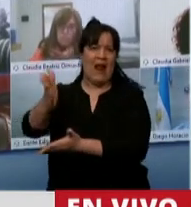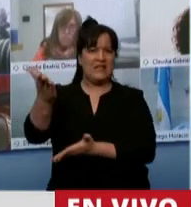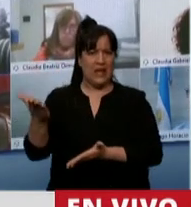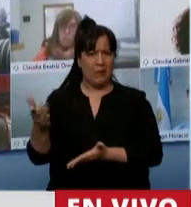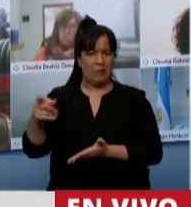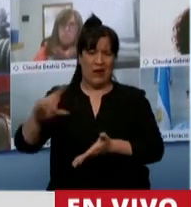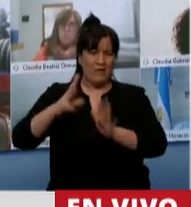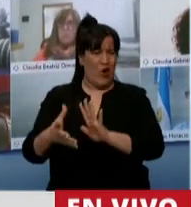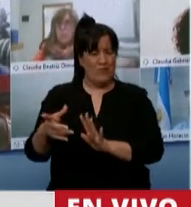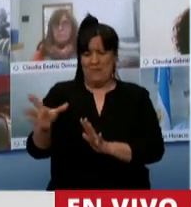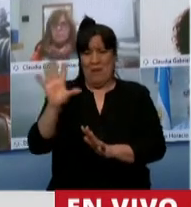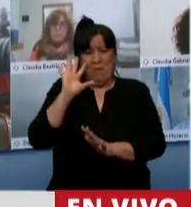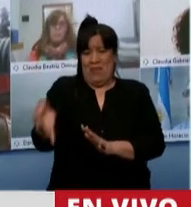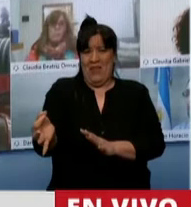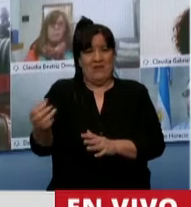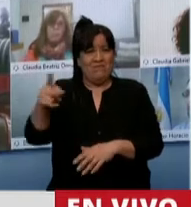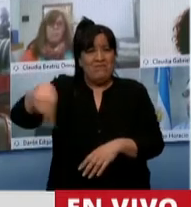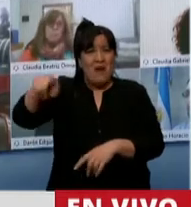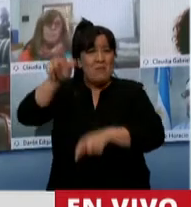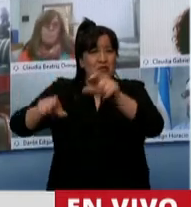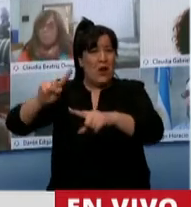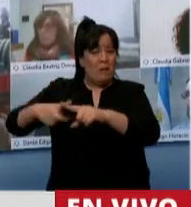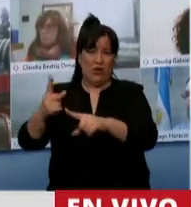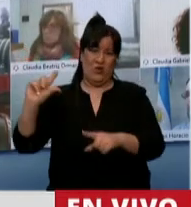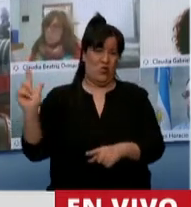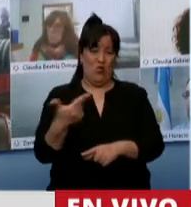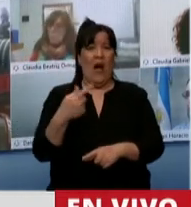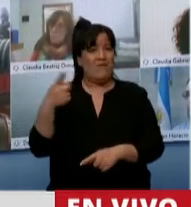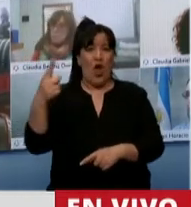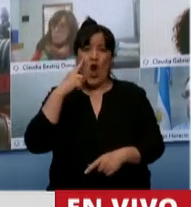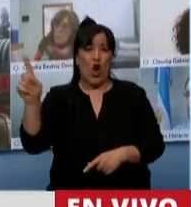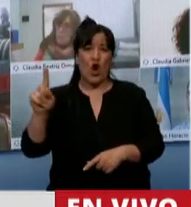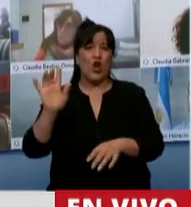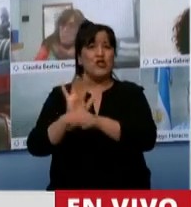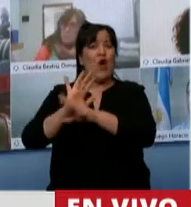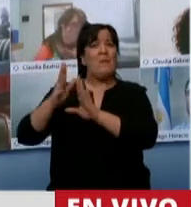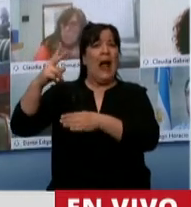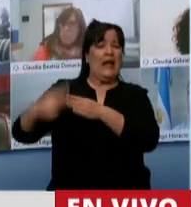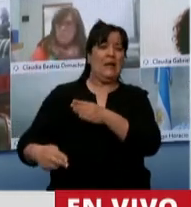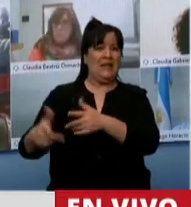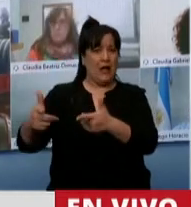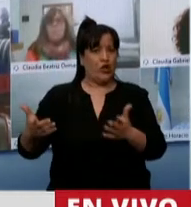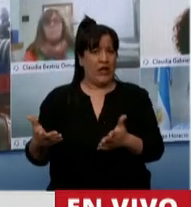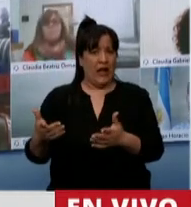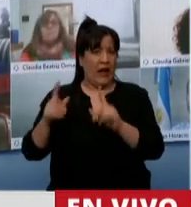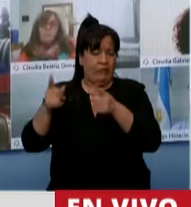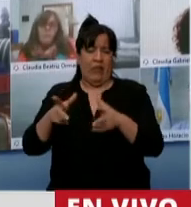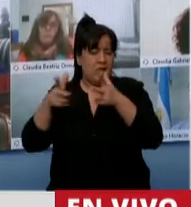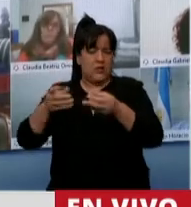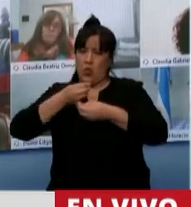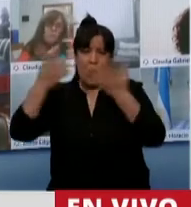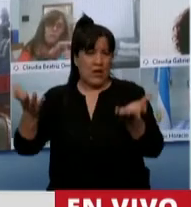también que la miseria de algunos dirigentes políticos evidentemente no conoce límites. Como decía, señora